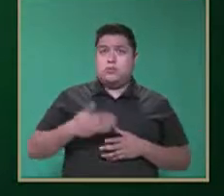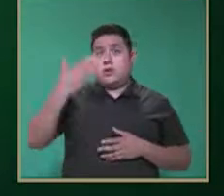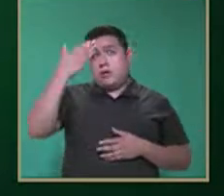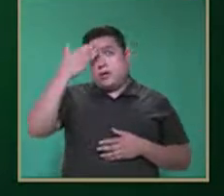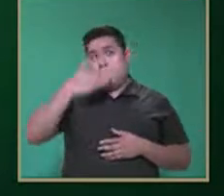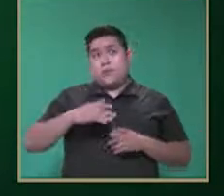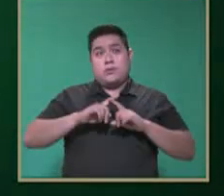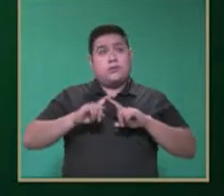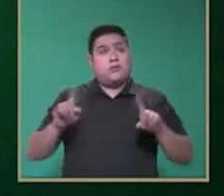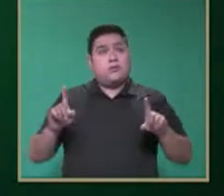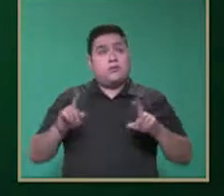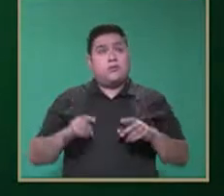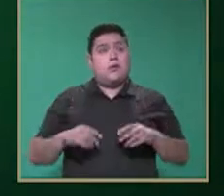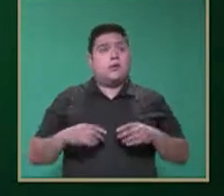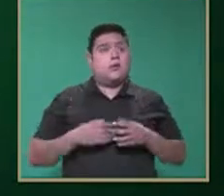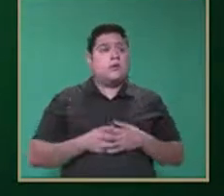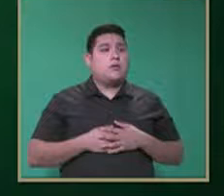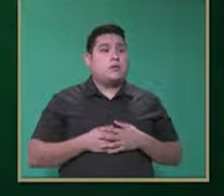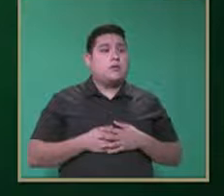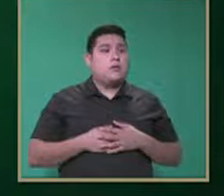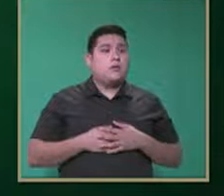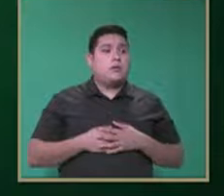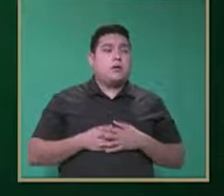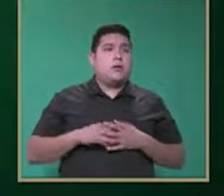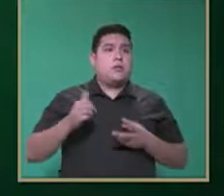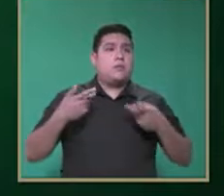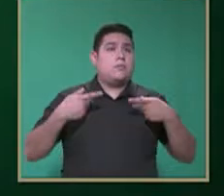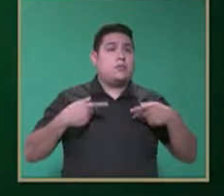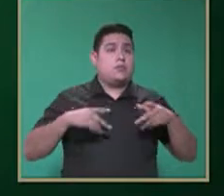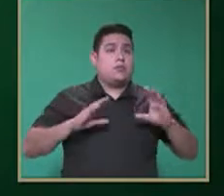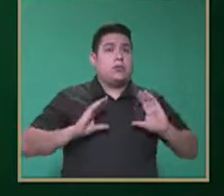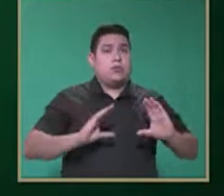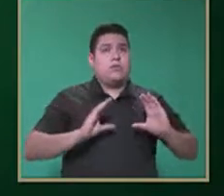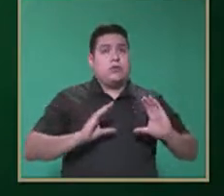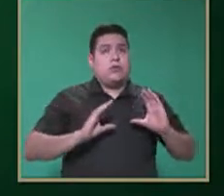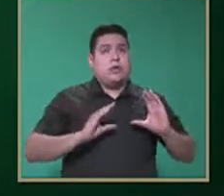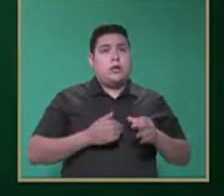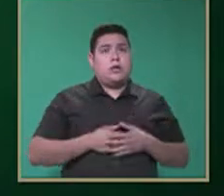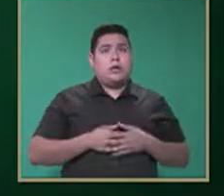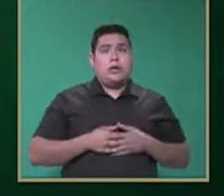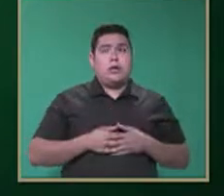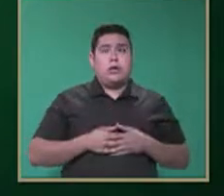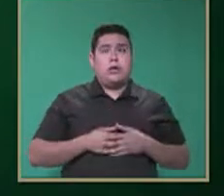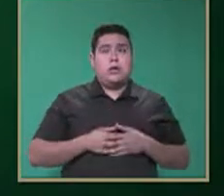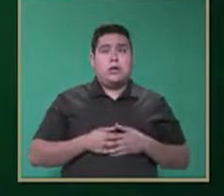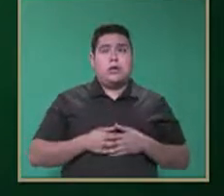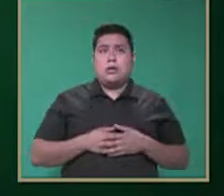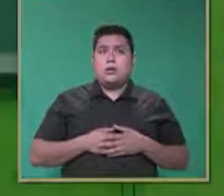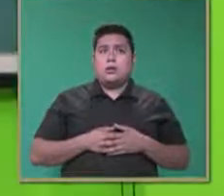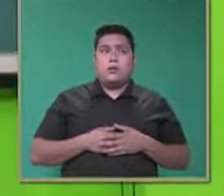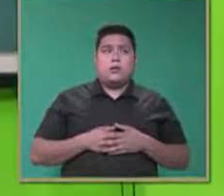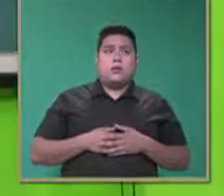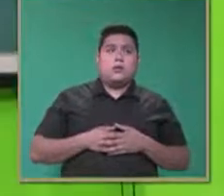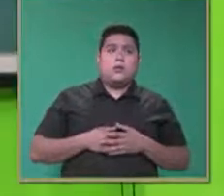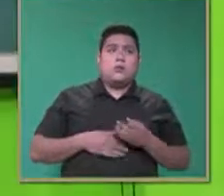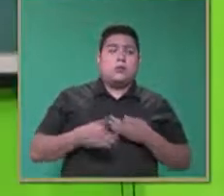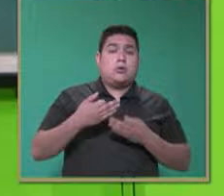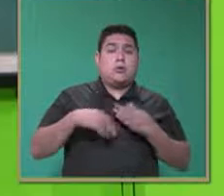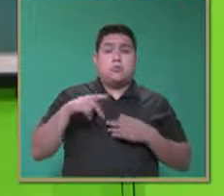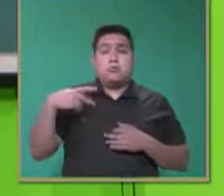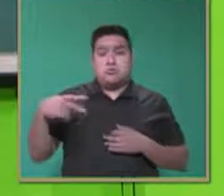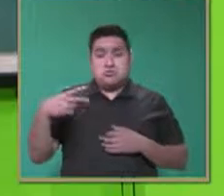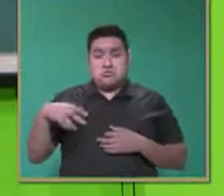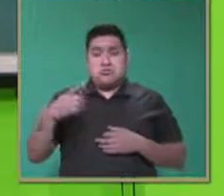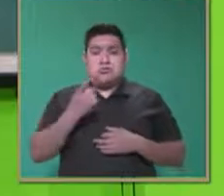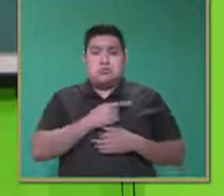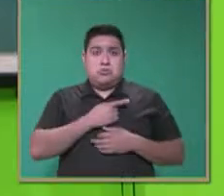cuidar a otra persona que ya pueda realizar todo por sí solo. Tenemos